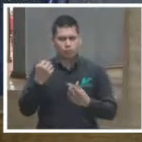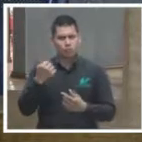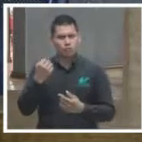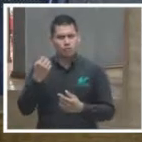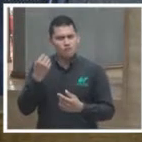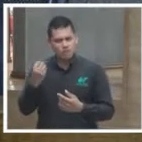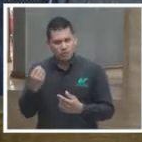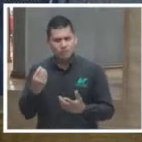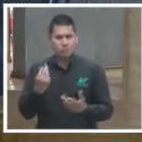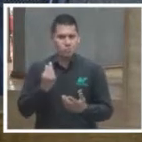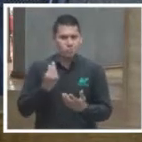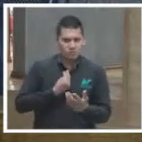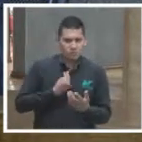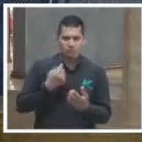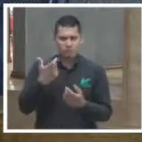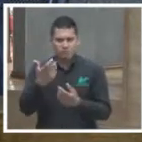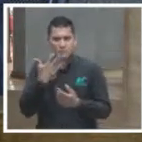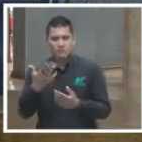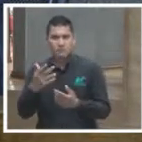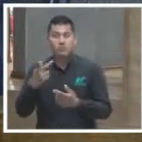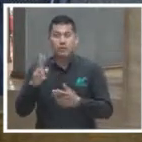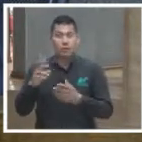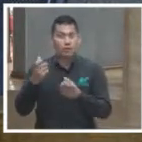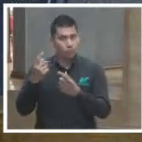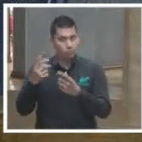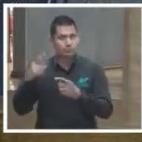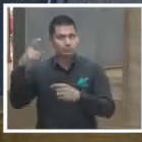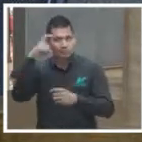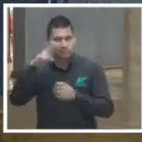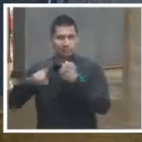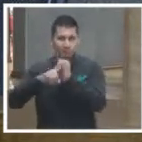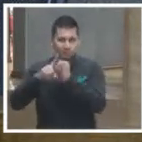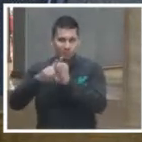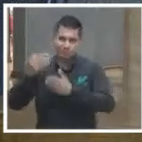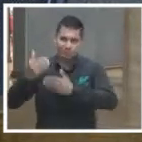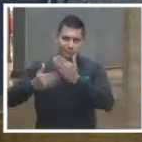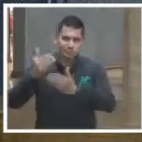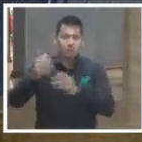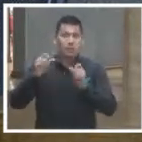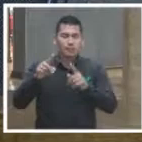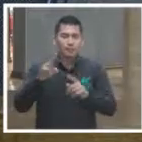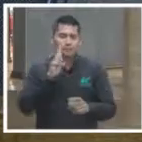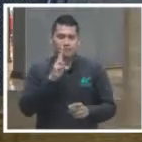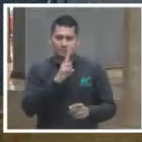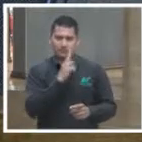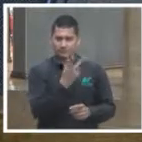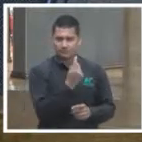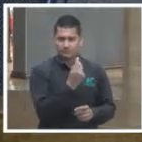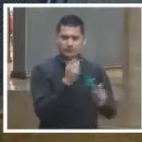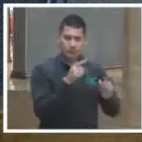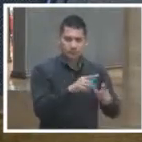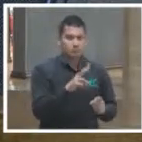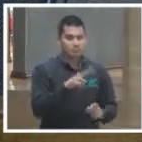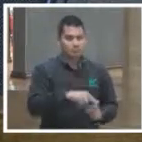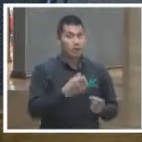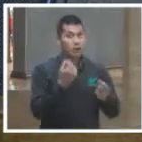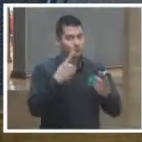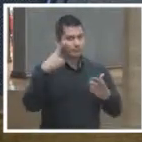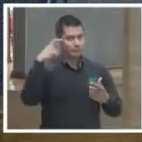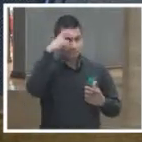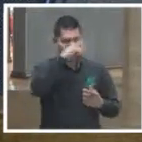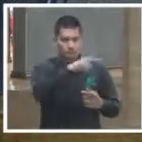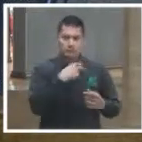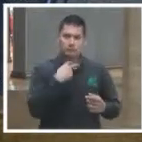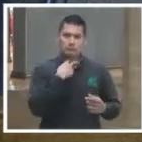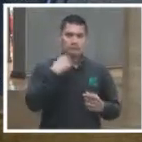no sólo los escritos como se pensaba en un momento determinado, también los televisivos tienen hoy una gran crisis y no se sabe cuál va a ser su